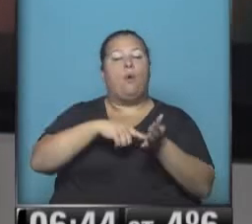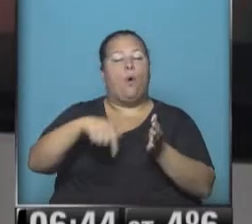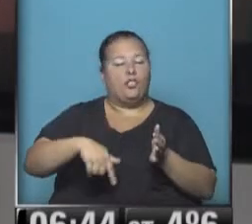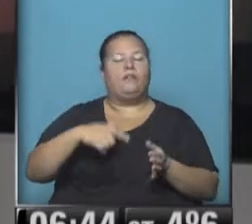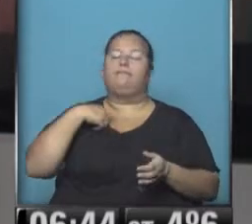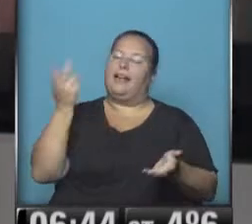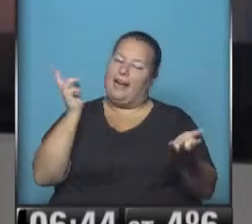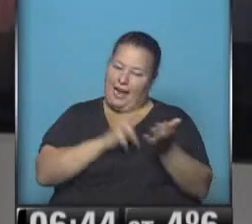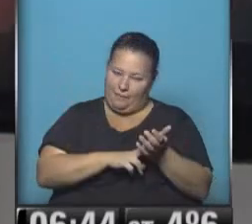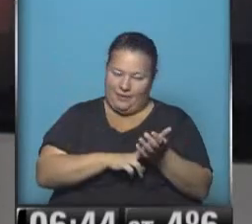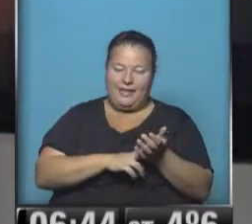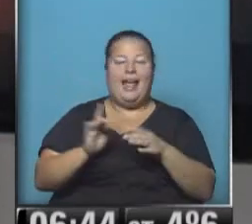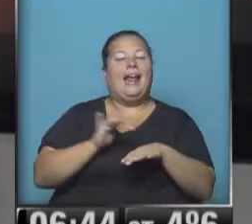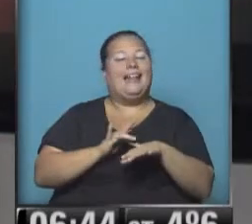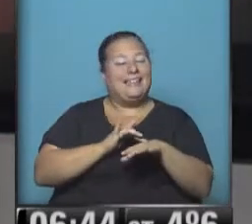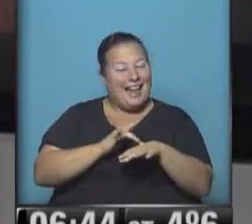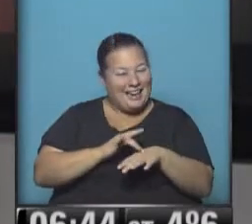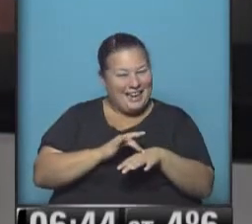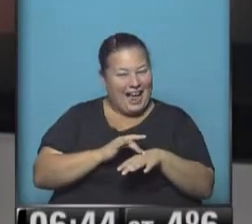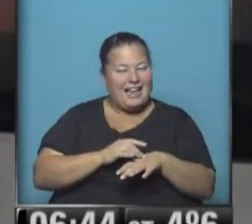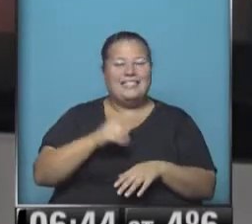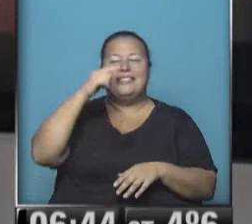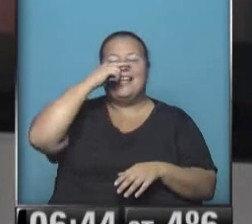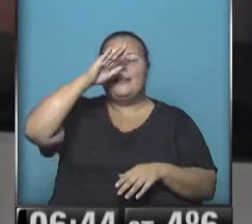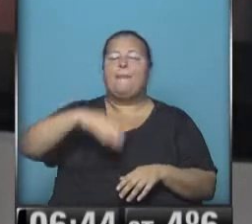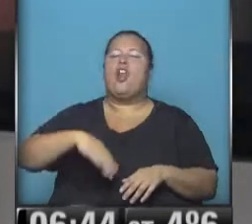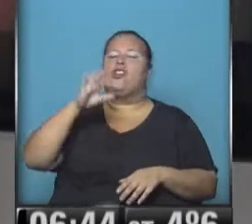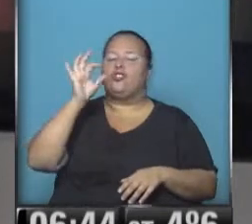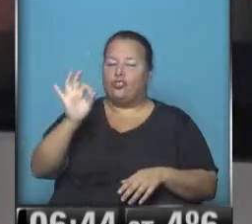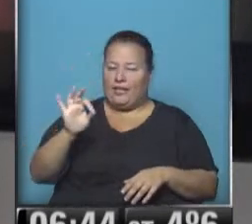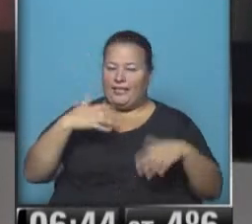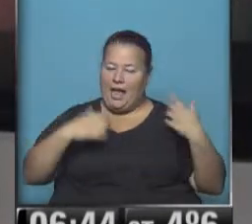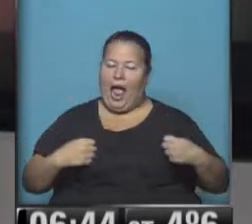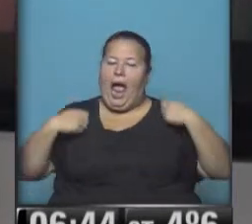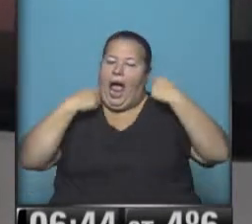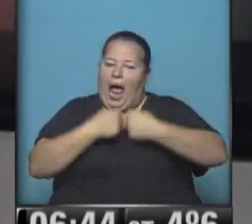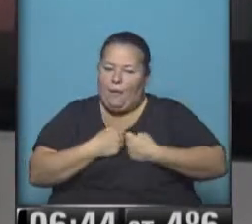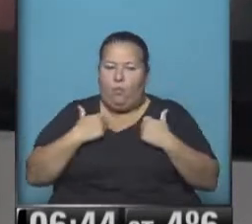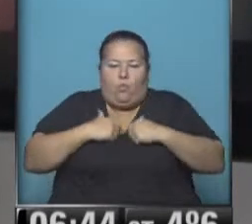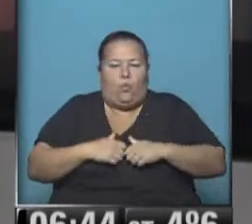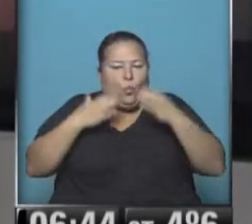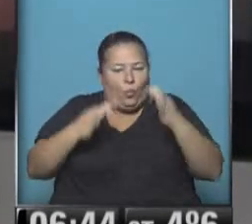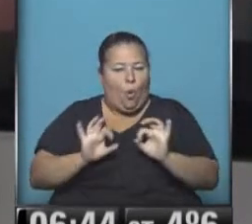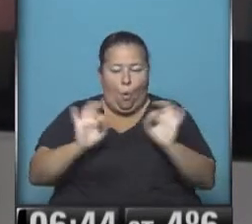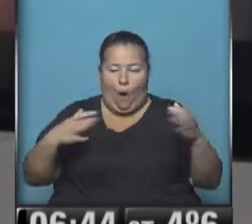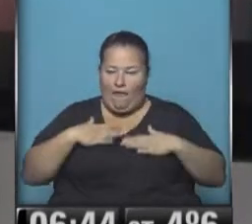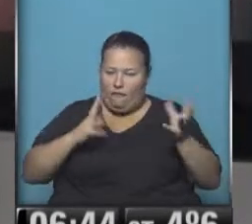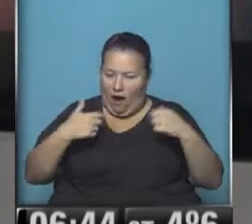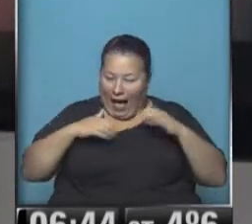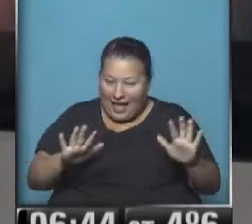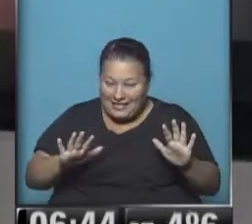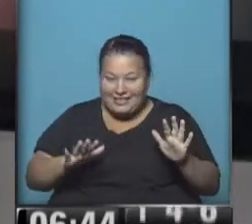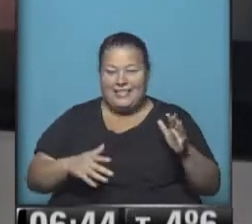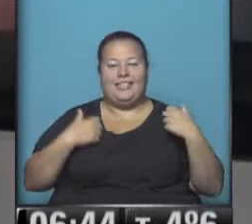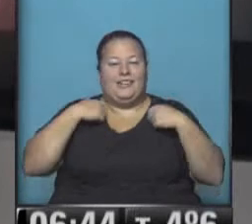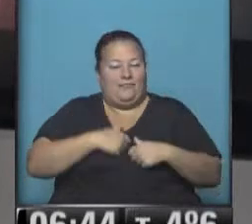insisto, la sensación térmica 7 bajo cero. A abrigarse un buen abrigo, así como este, algo así, un